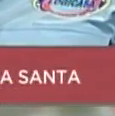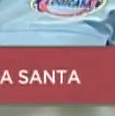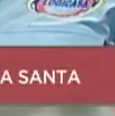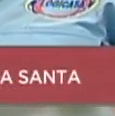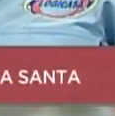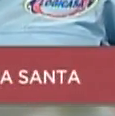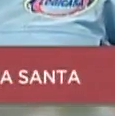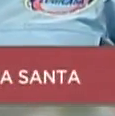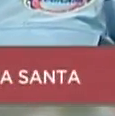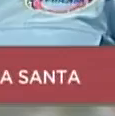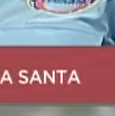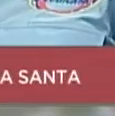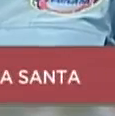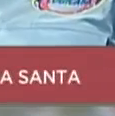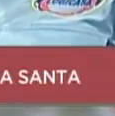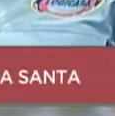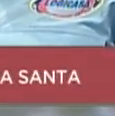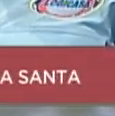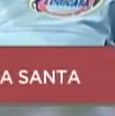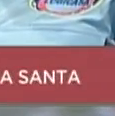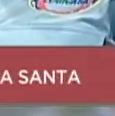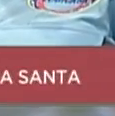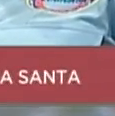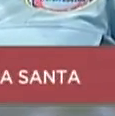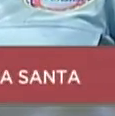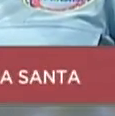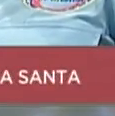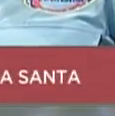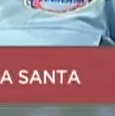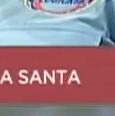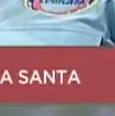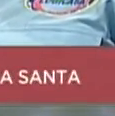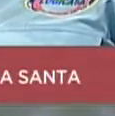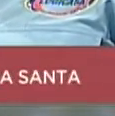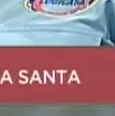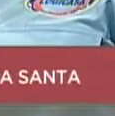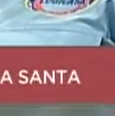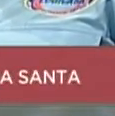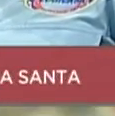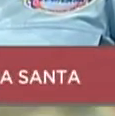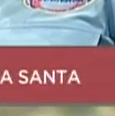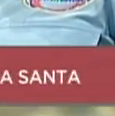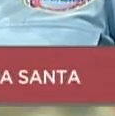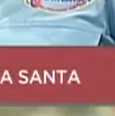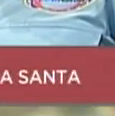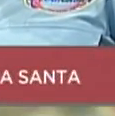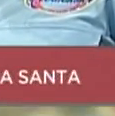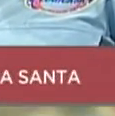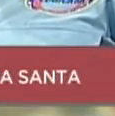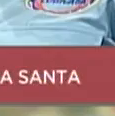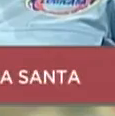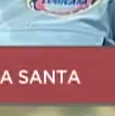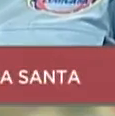de estos documentos que te aprobé. El plan que te aprobé de los planes complementarios. Adelante.